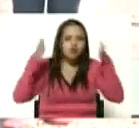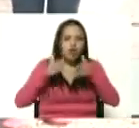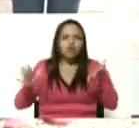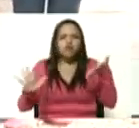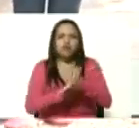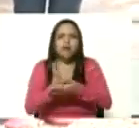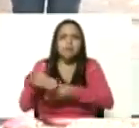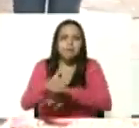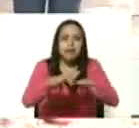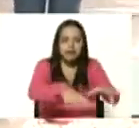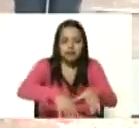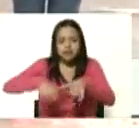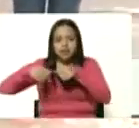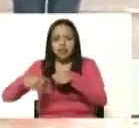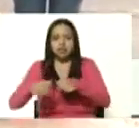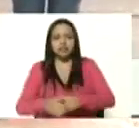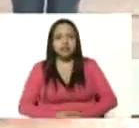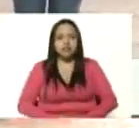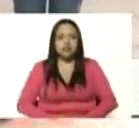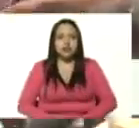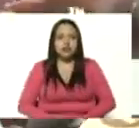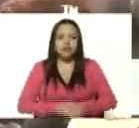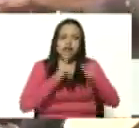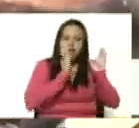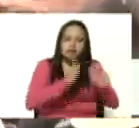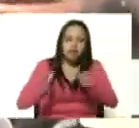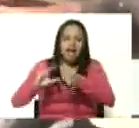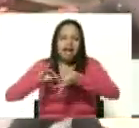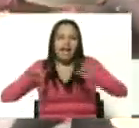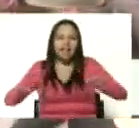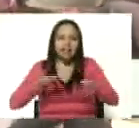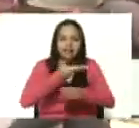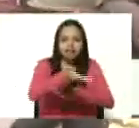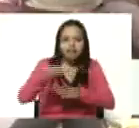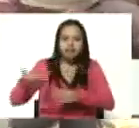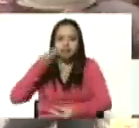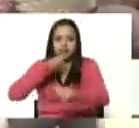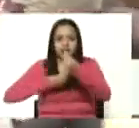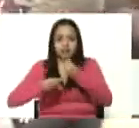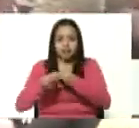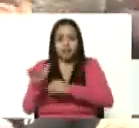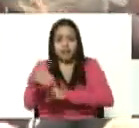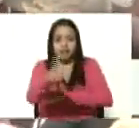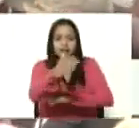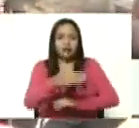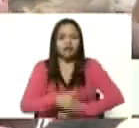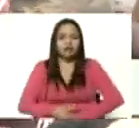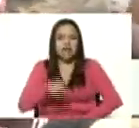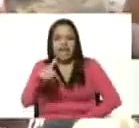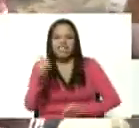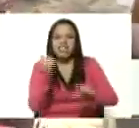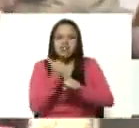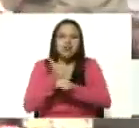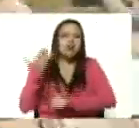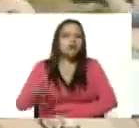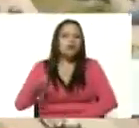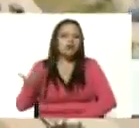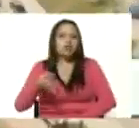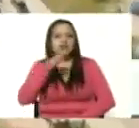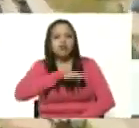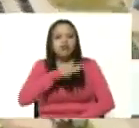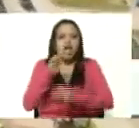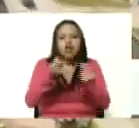para asegurar la cadena logística de recursos pesqueros esta unidad agroproductiva pesquera tiene una particular relevancia social y